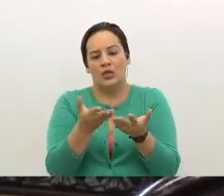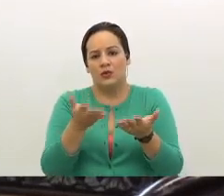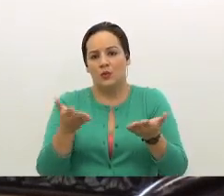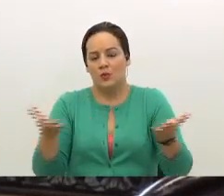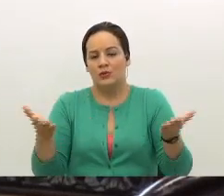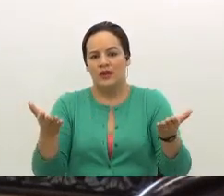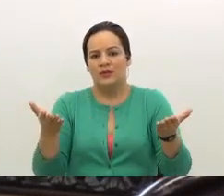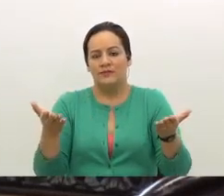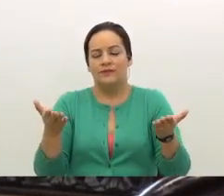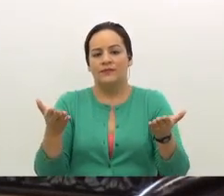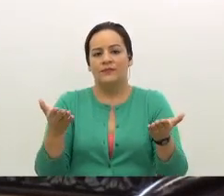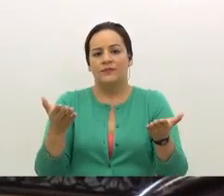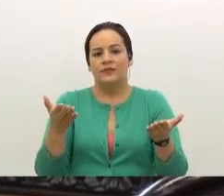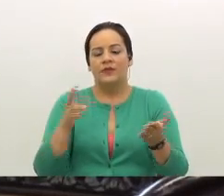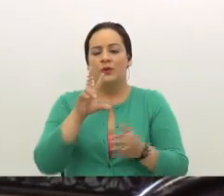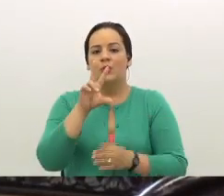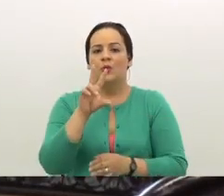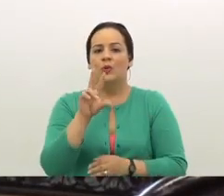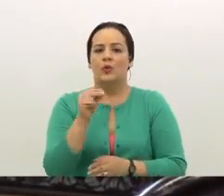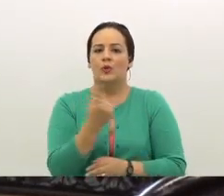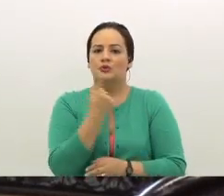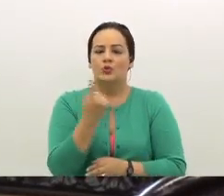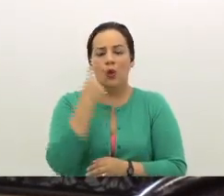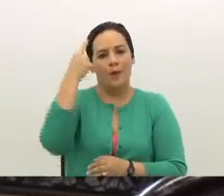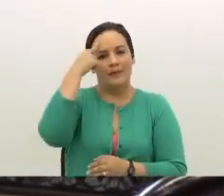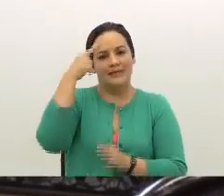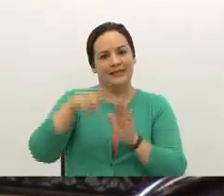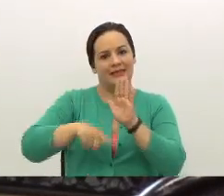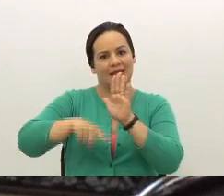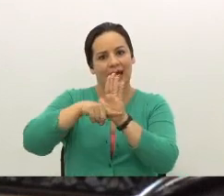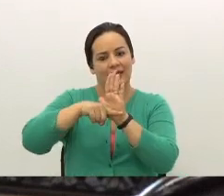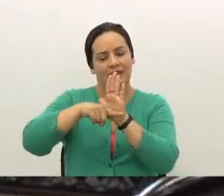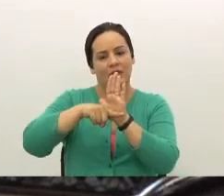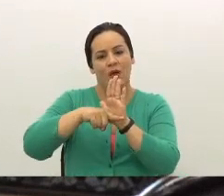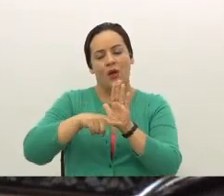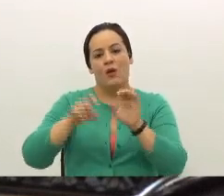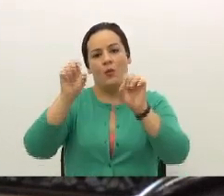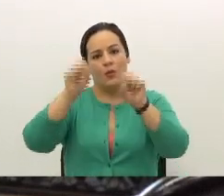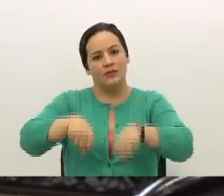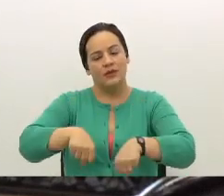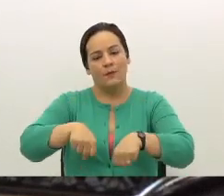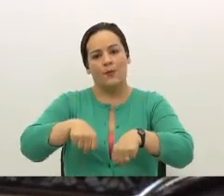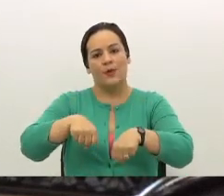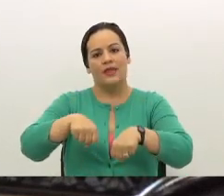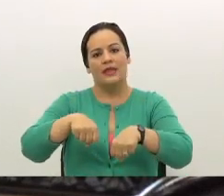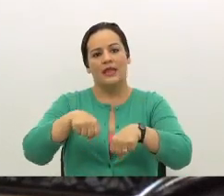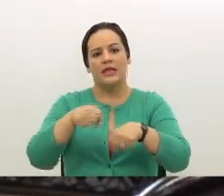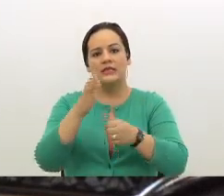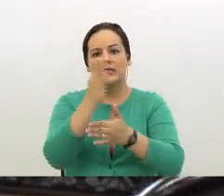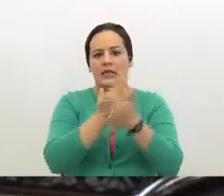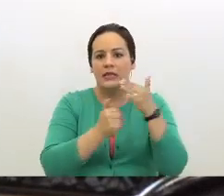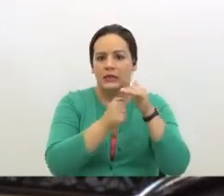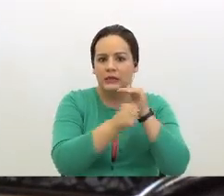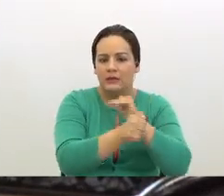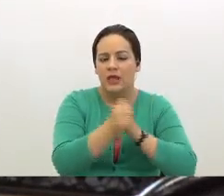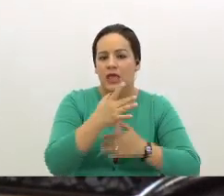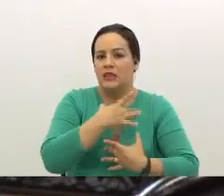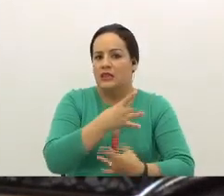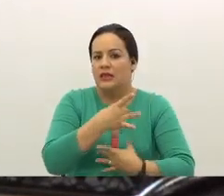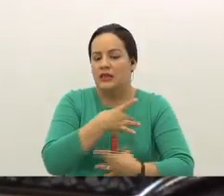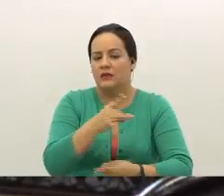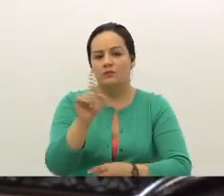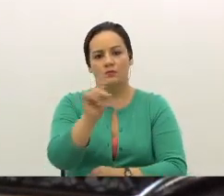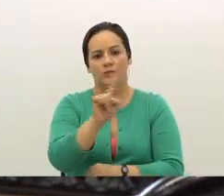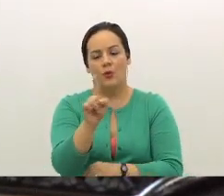también no solo pensar negativamente o que se pueden estar tapando intereses, sino que a nivel